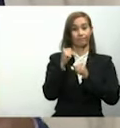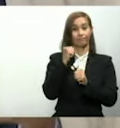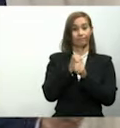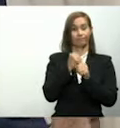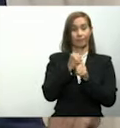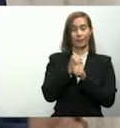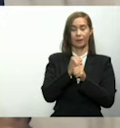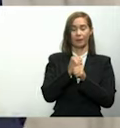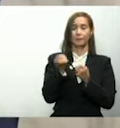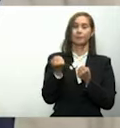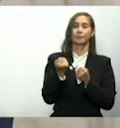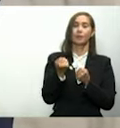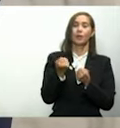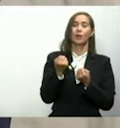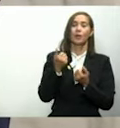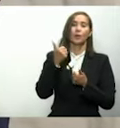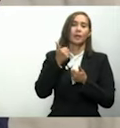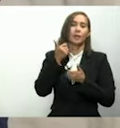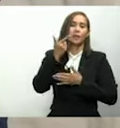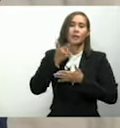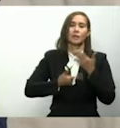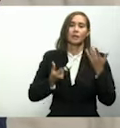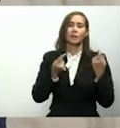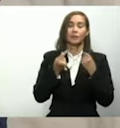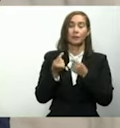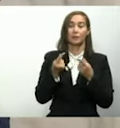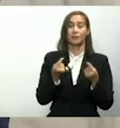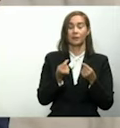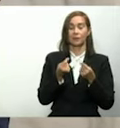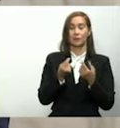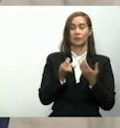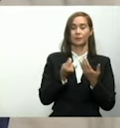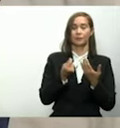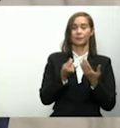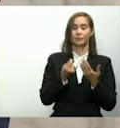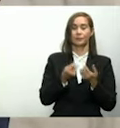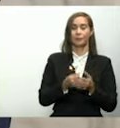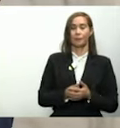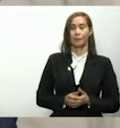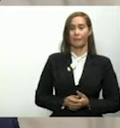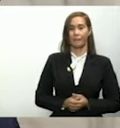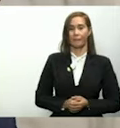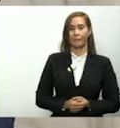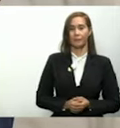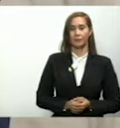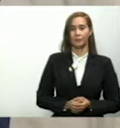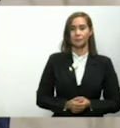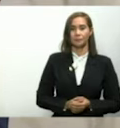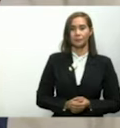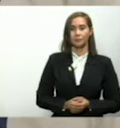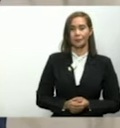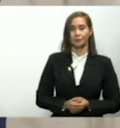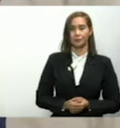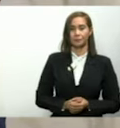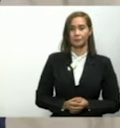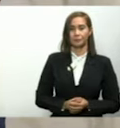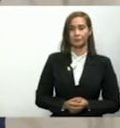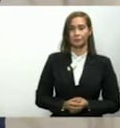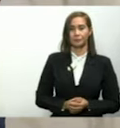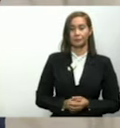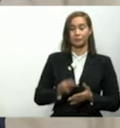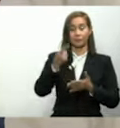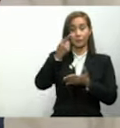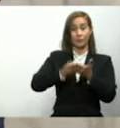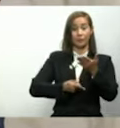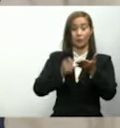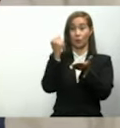concesión definitiva es el paso ya directo a la consecución de un contrato para